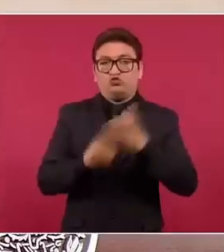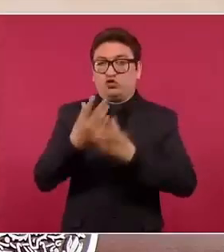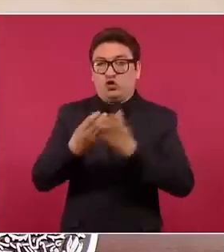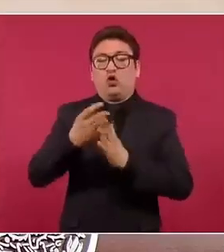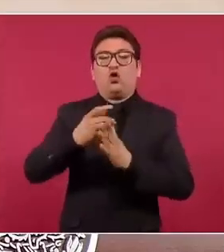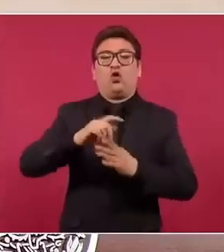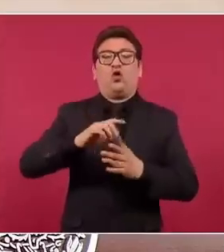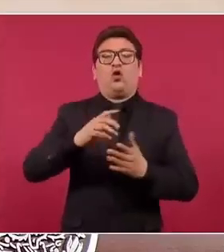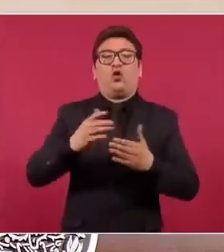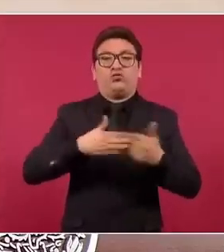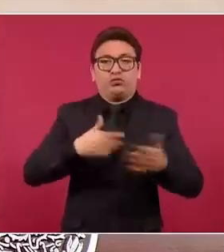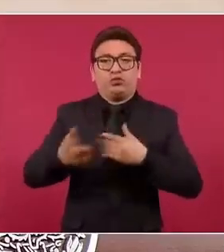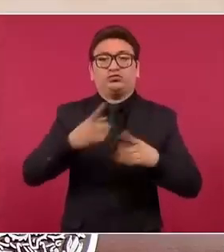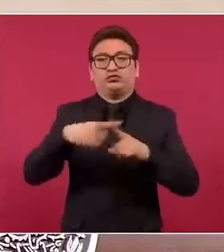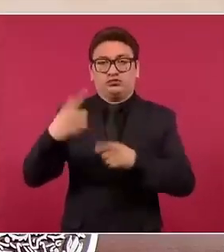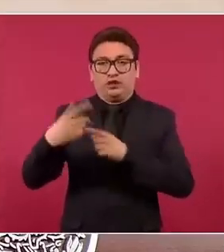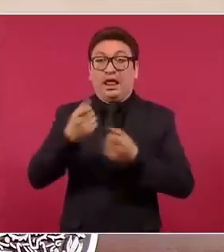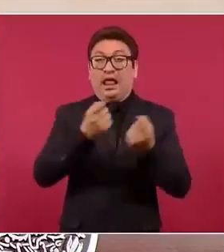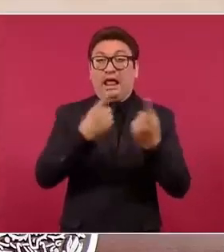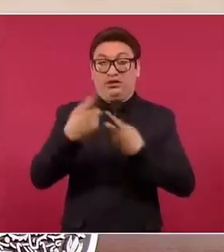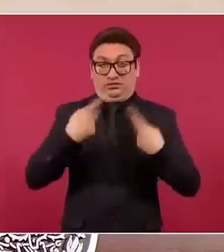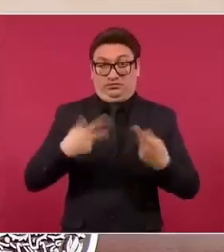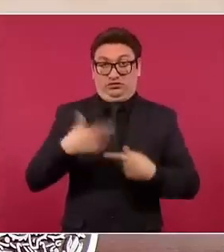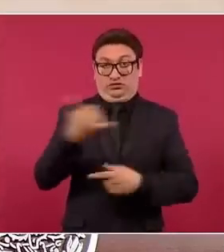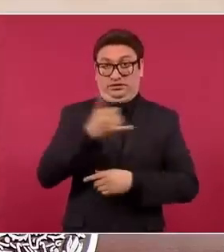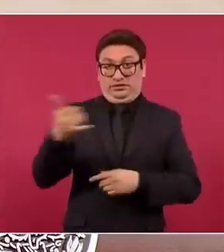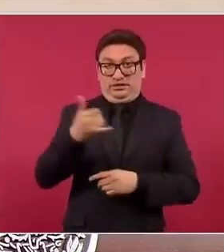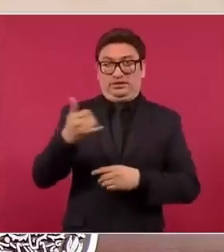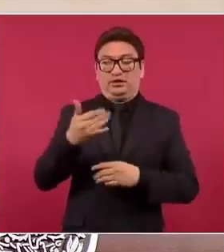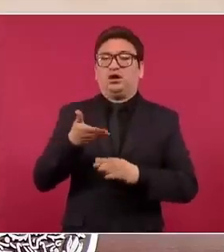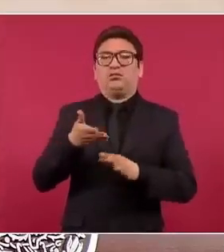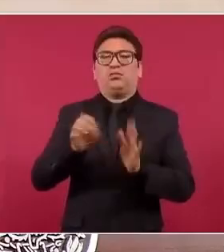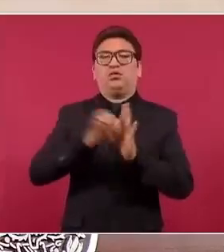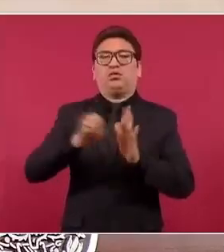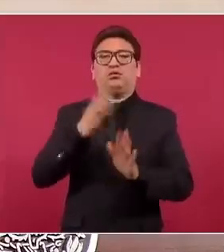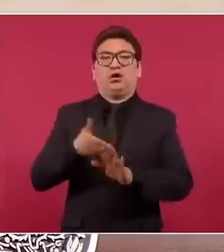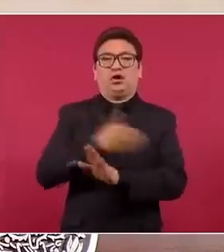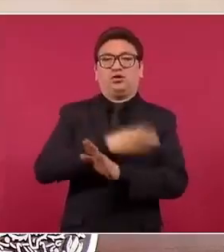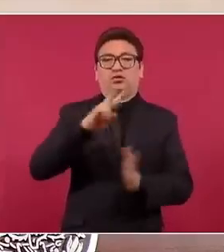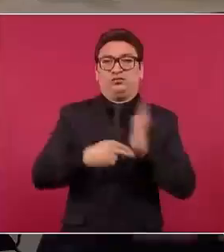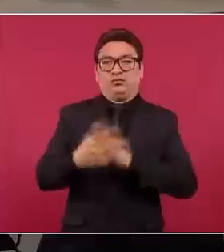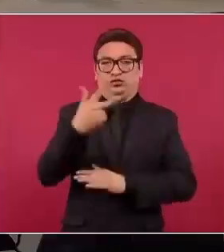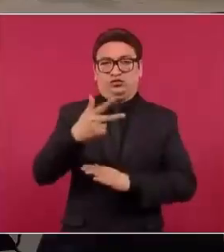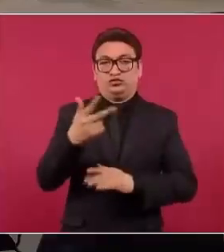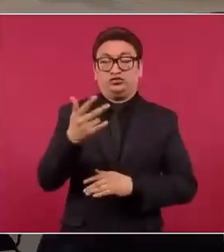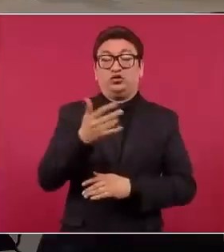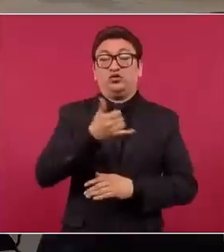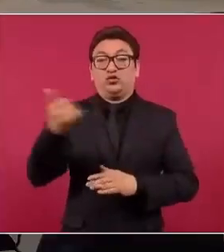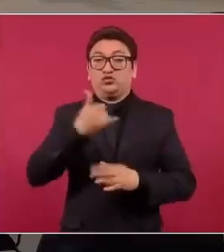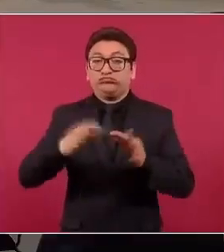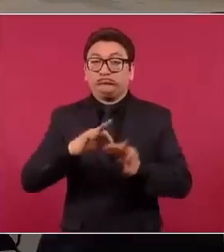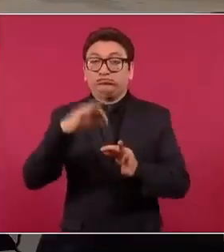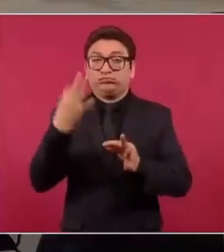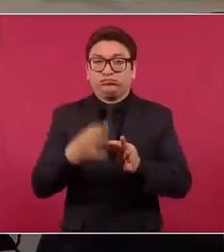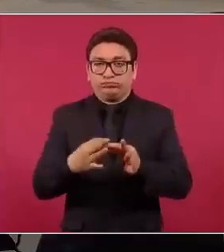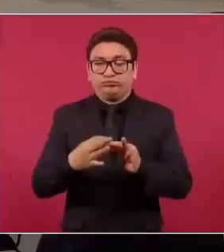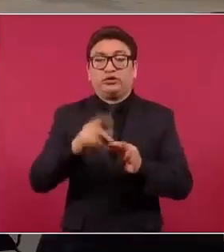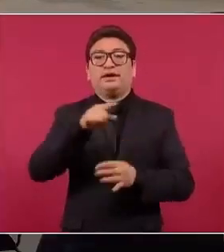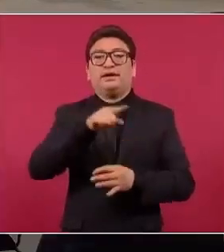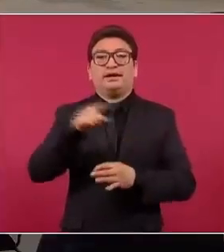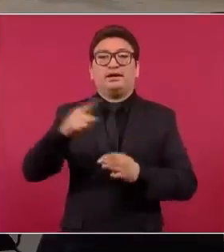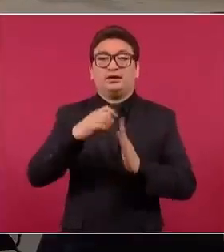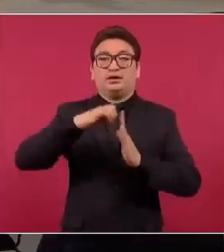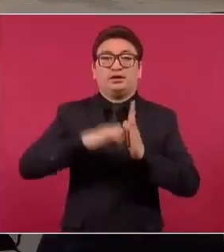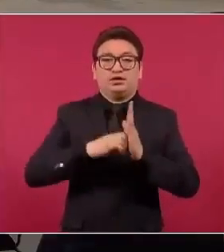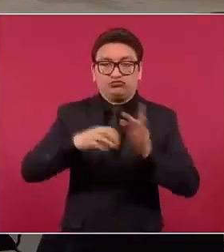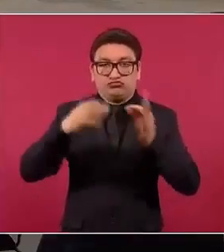los que sacaron un crédito con el Infonavit antes de 2008 no tenían escrituras, tenían contratos privados y eso se